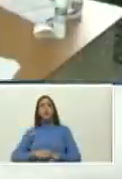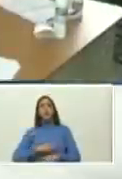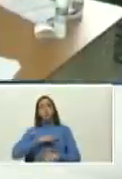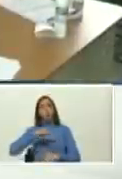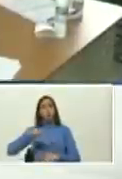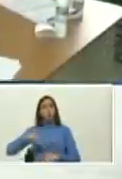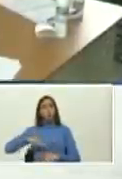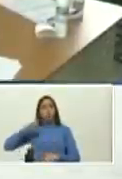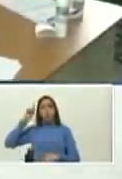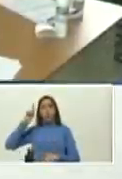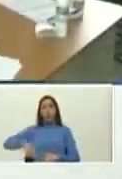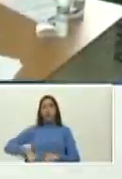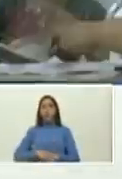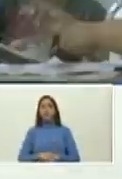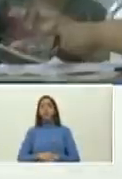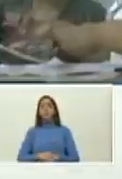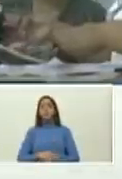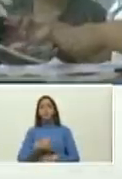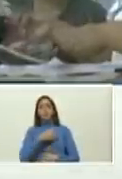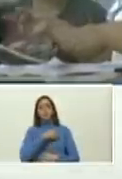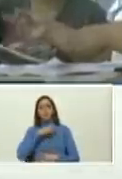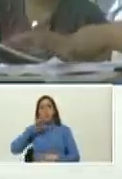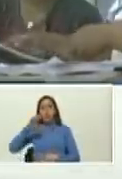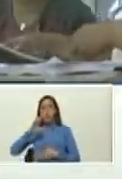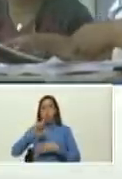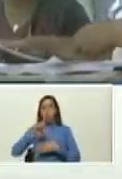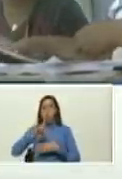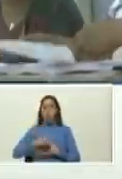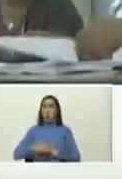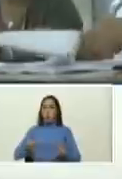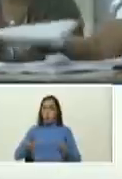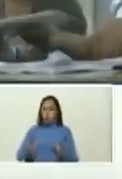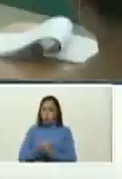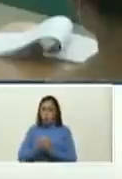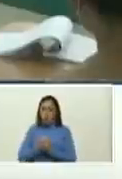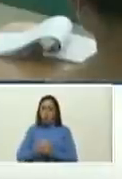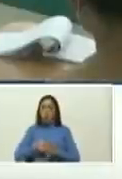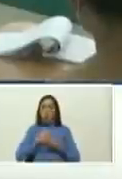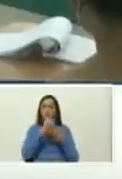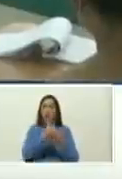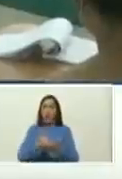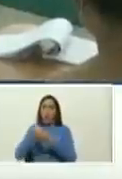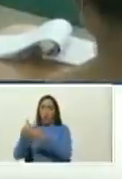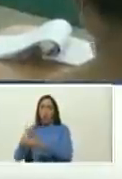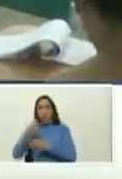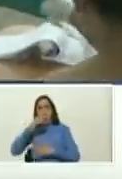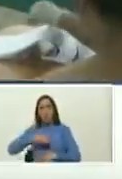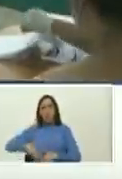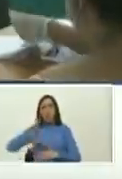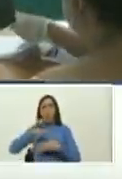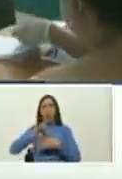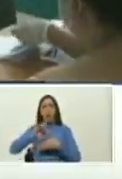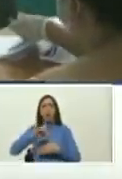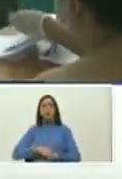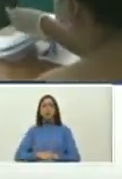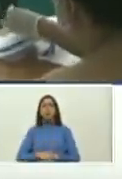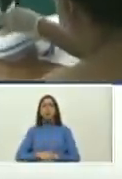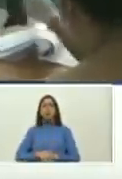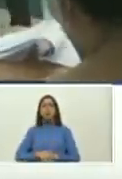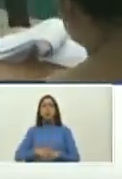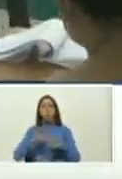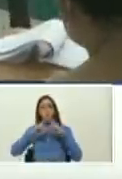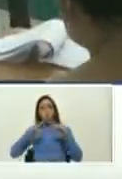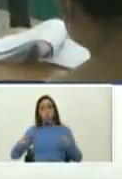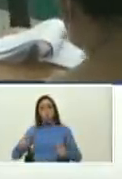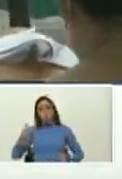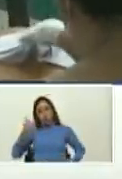nosotros los patriotas de América Latina de la alianza bolivariana para los pueblos de Nuestroamérica con el pueblo de Nicaragua